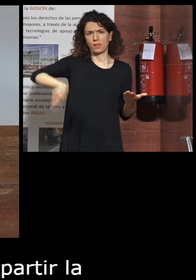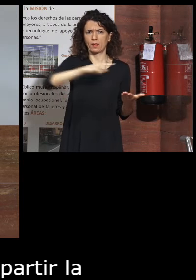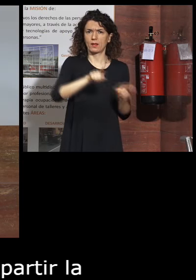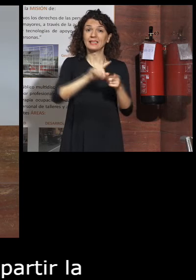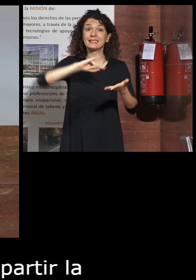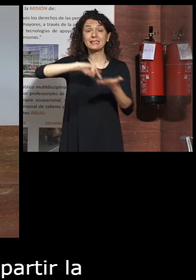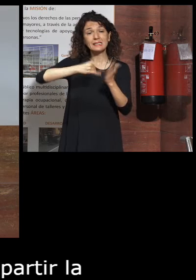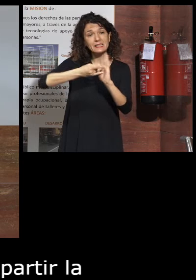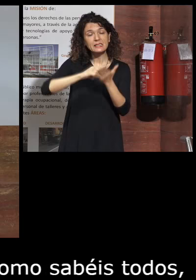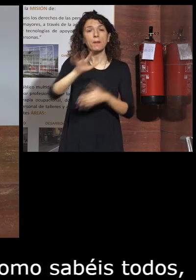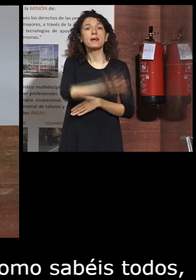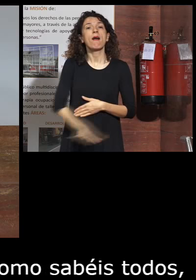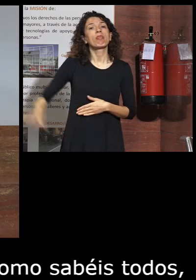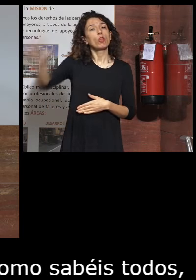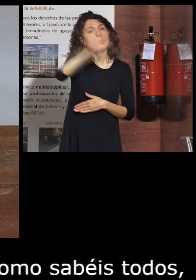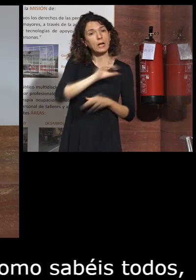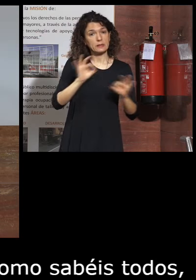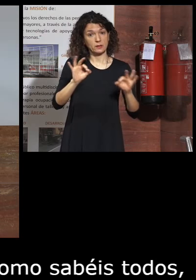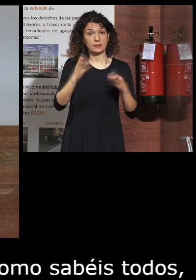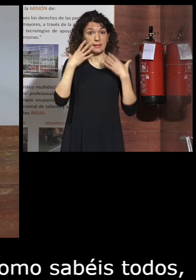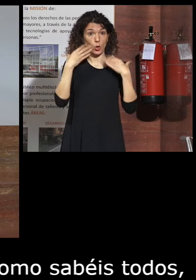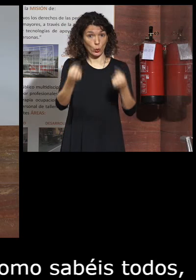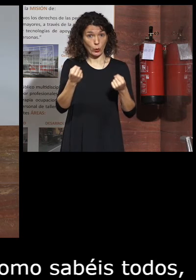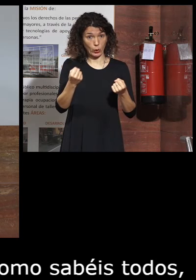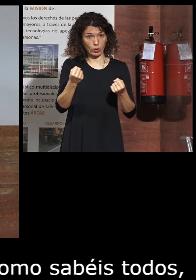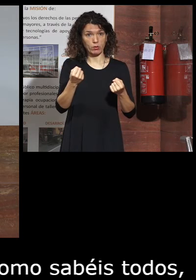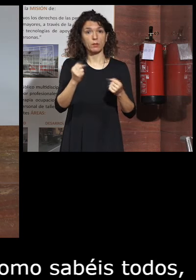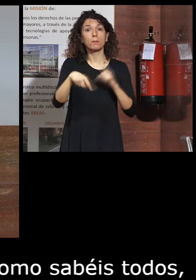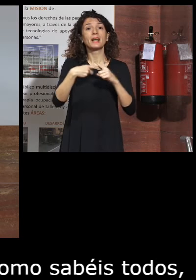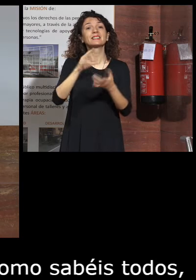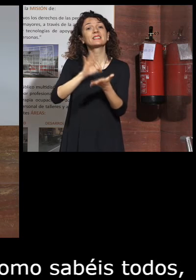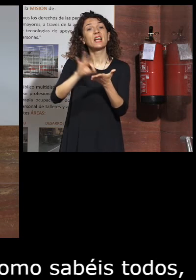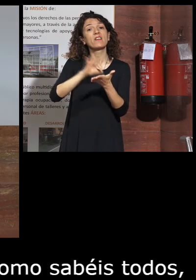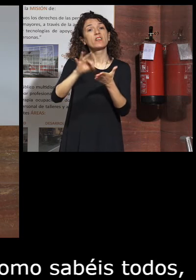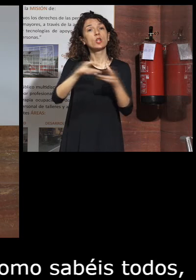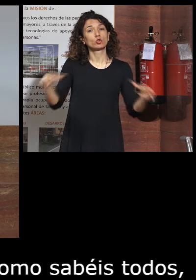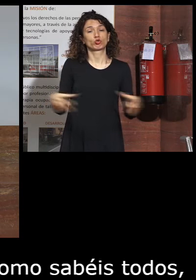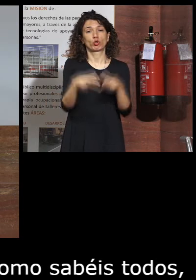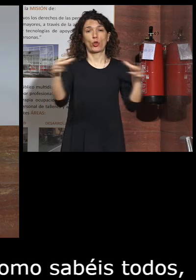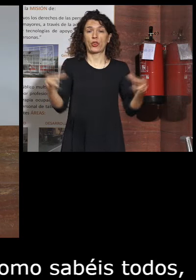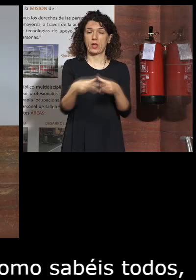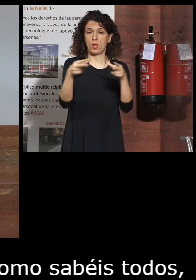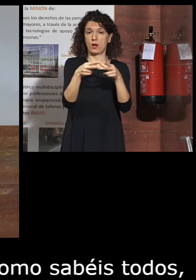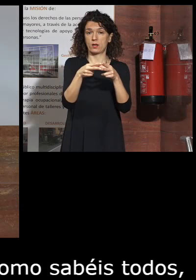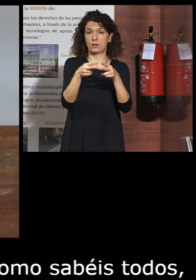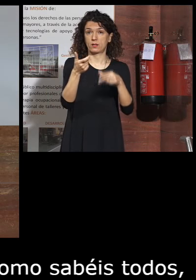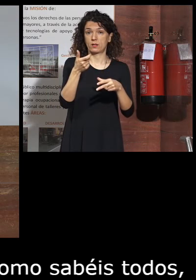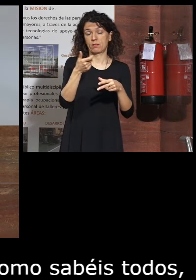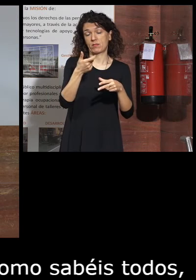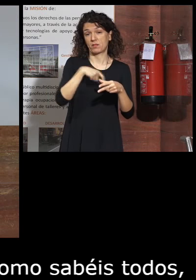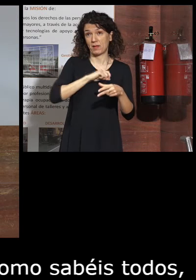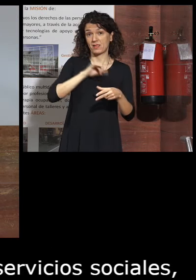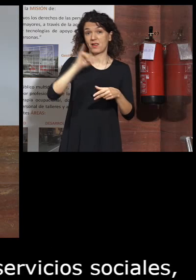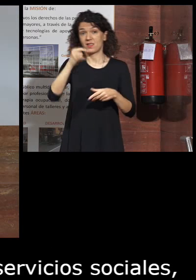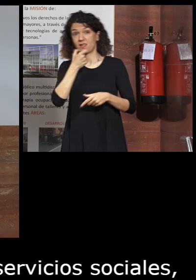sistemas nacionales de salud y los servicios sociales en nuestro país y en España,